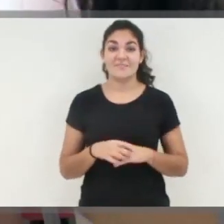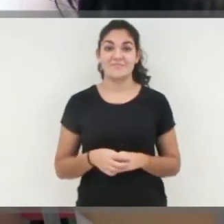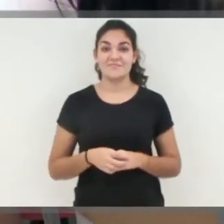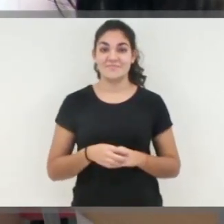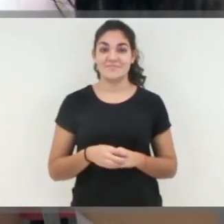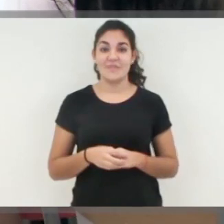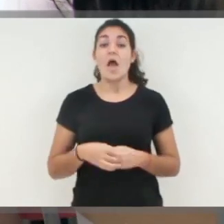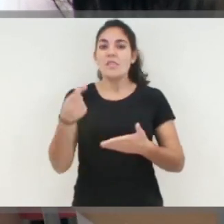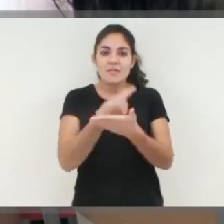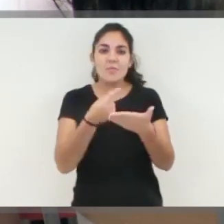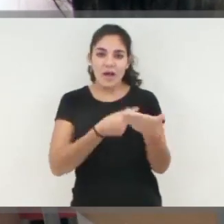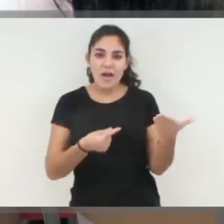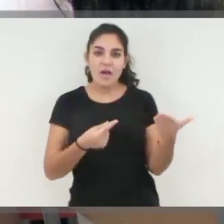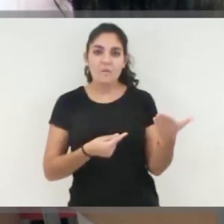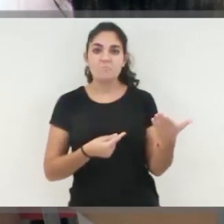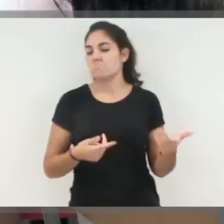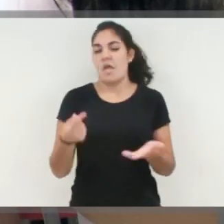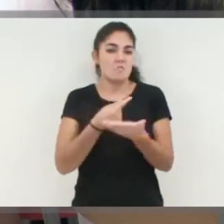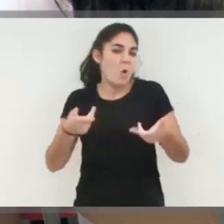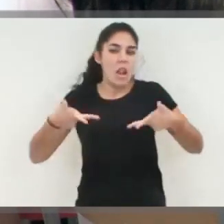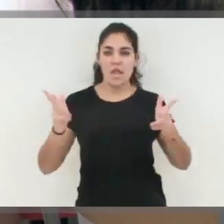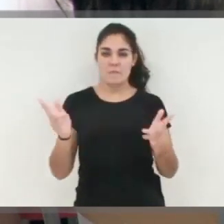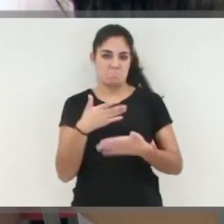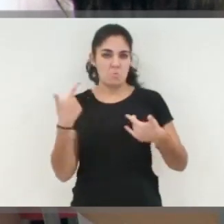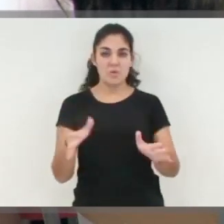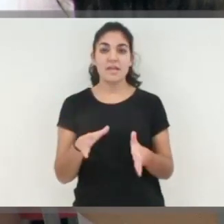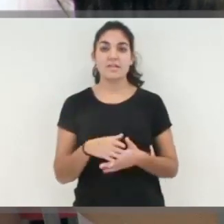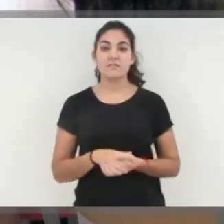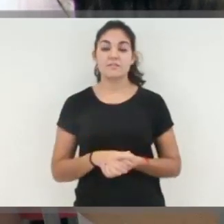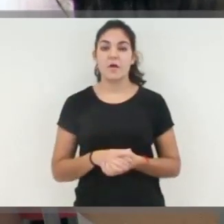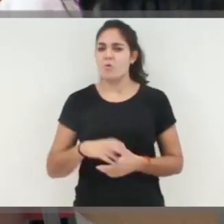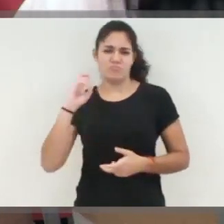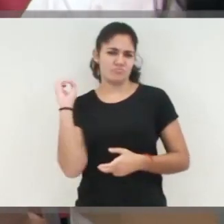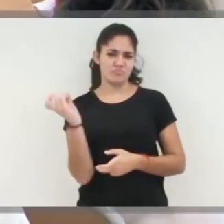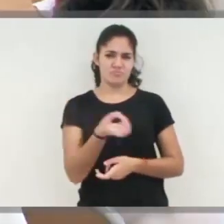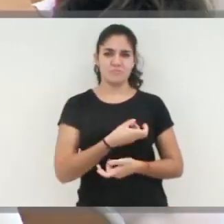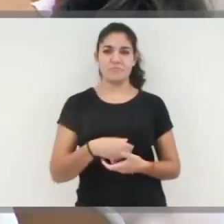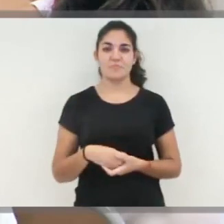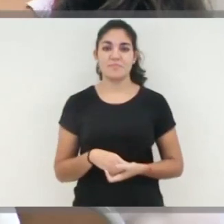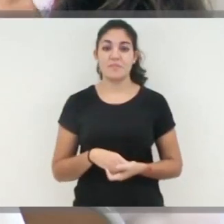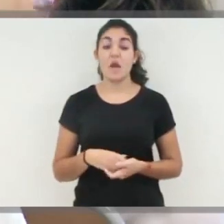dibujar, por libre que sea, y muchas cosas que hay.